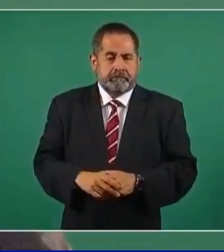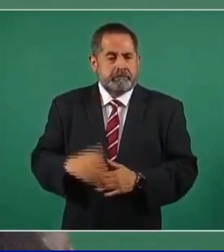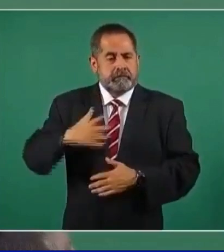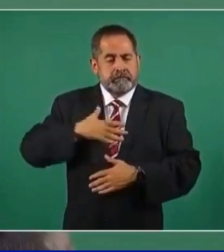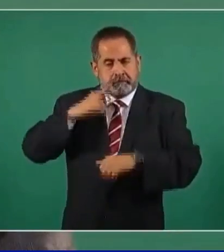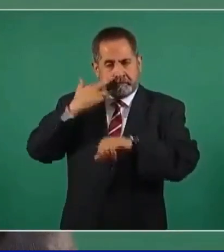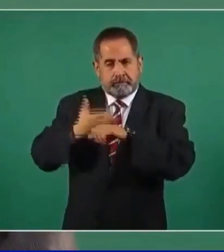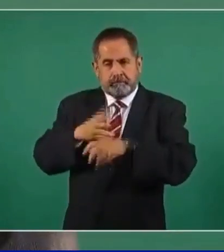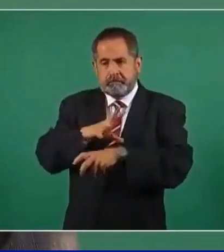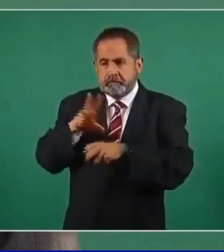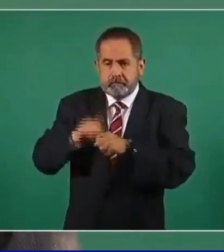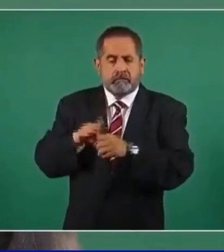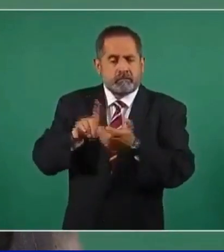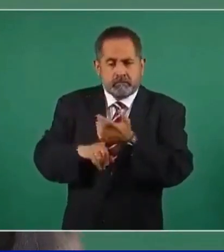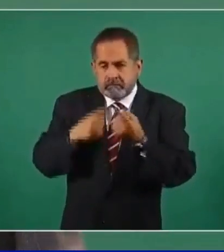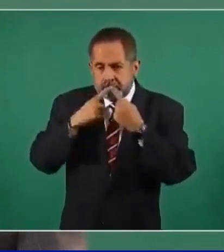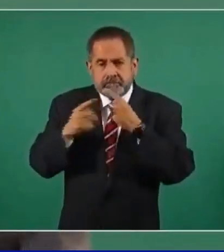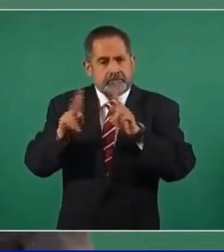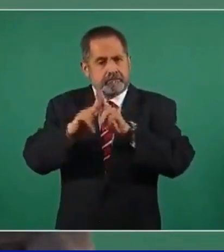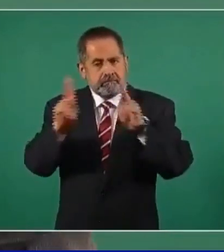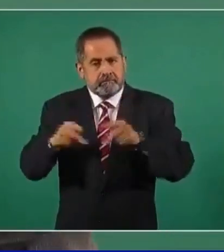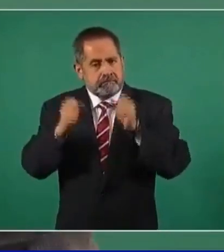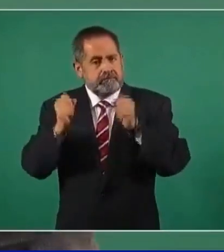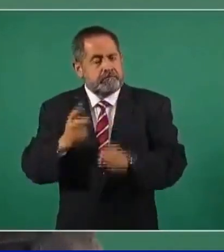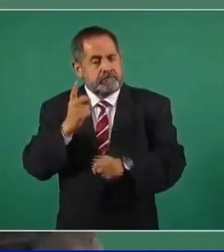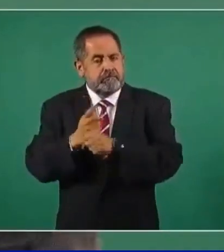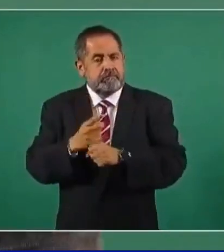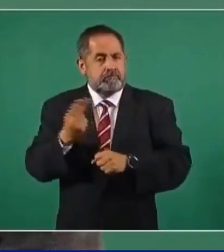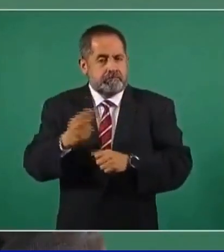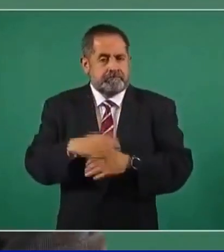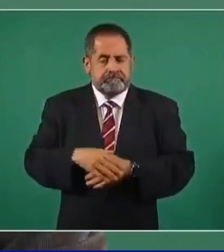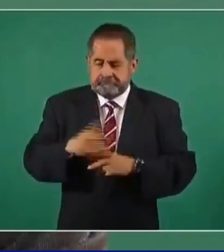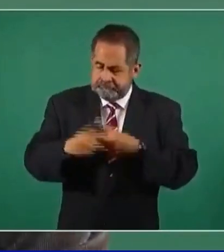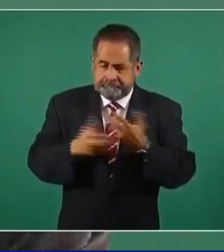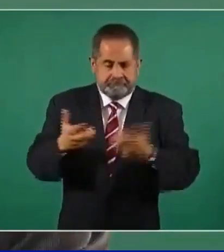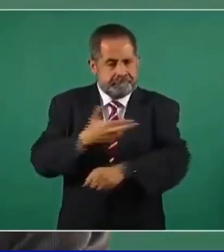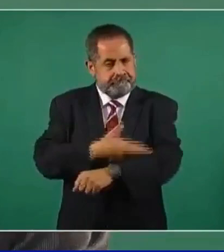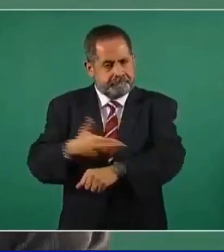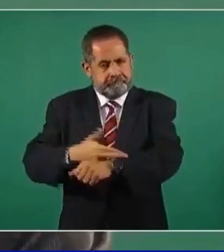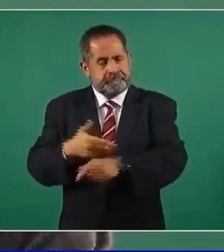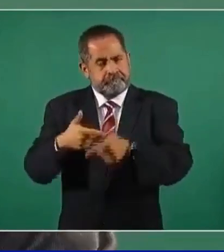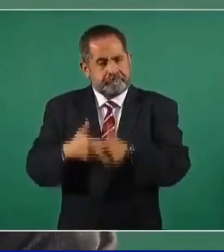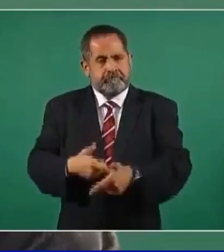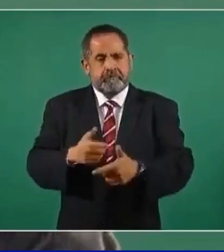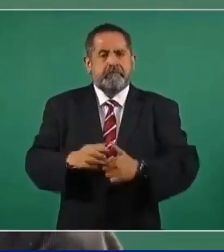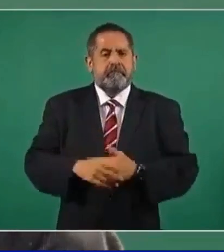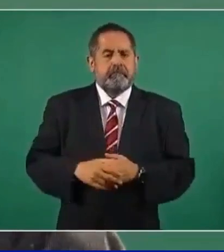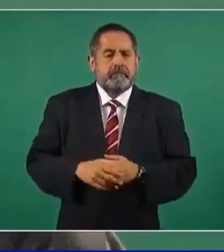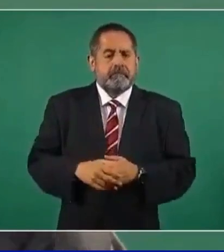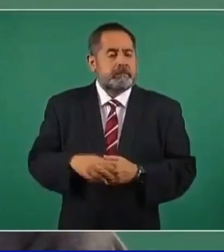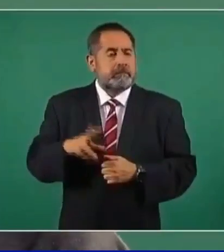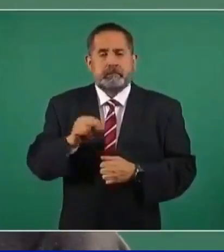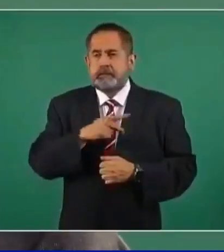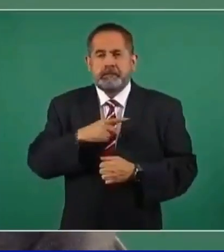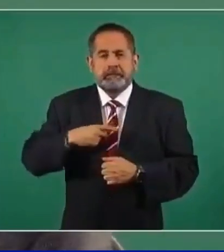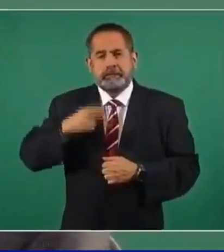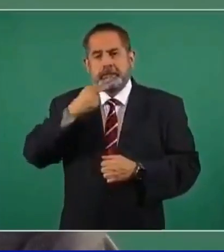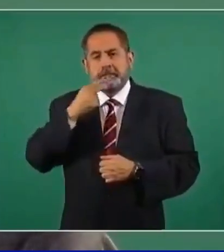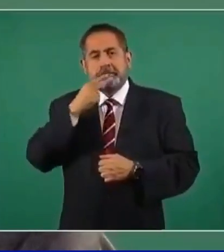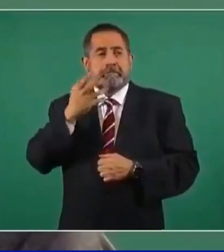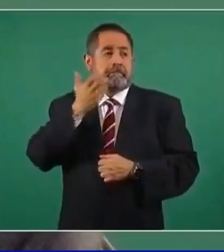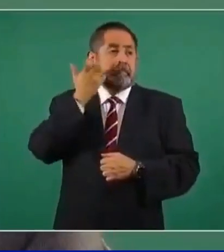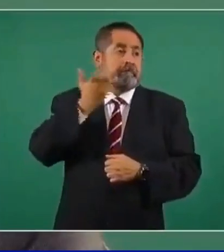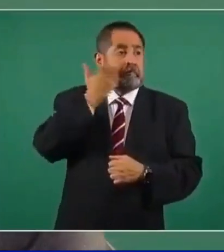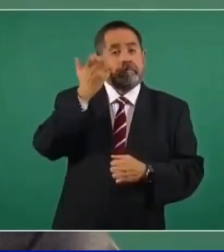nuestra responsabilidad garantizar la paz y la tranquilidad, y lo estamos haciendo. Y que no usen eso como